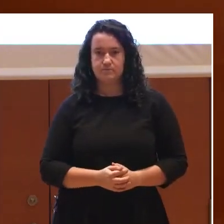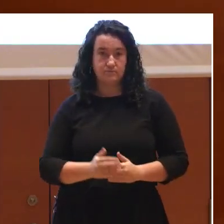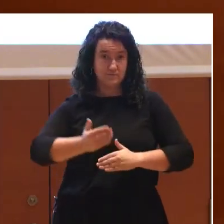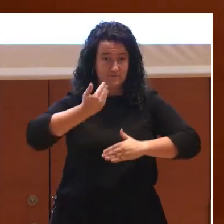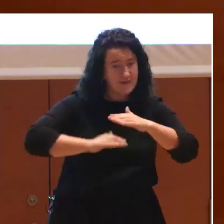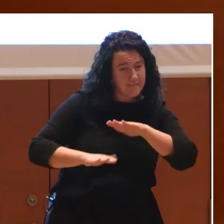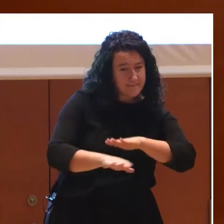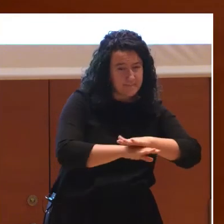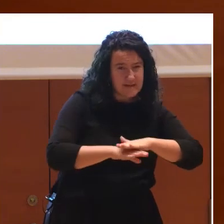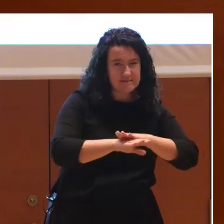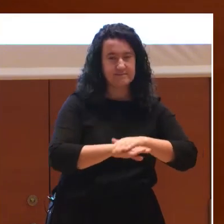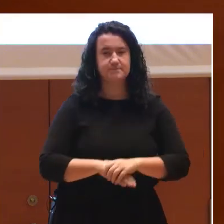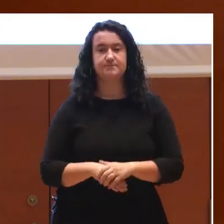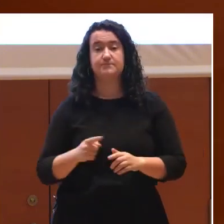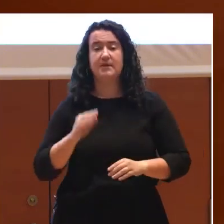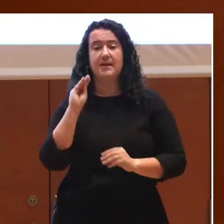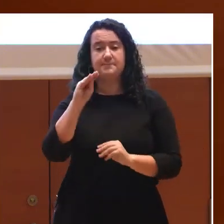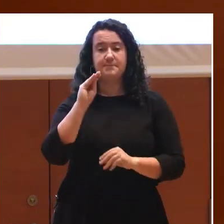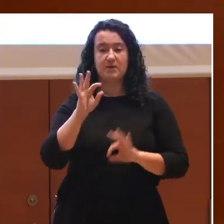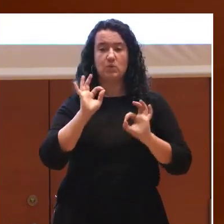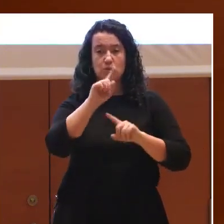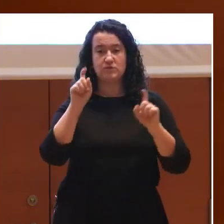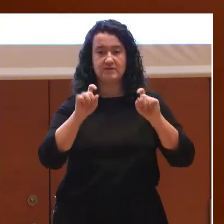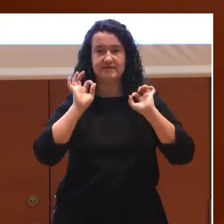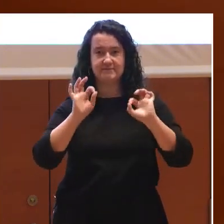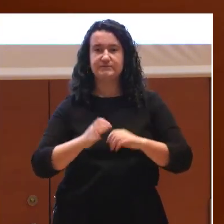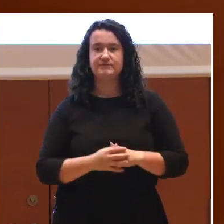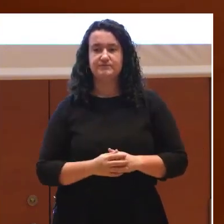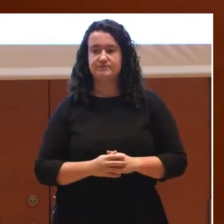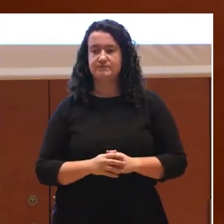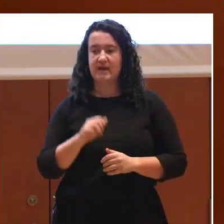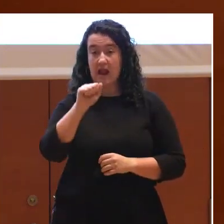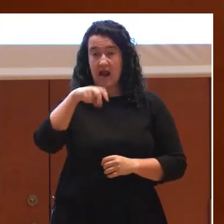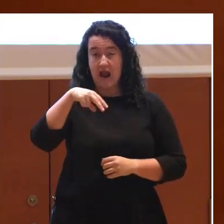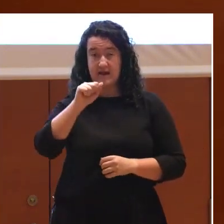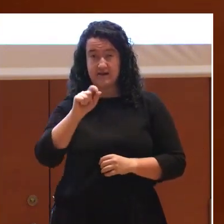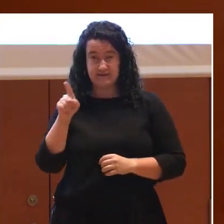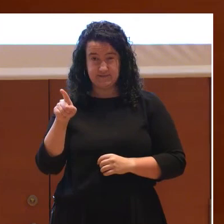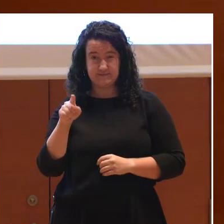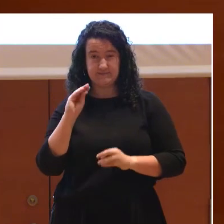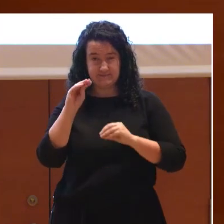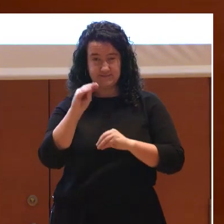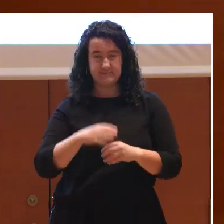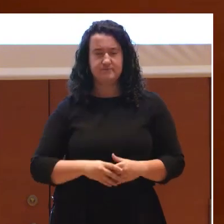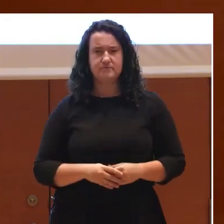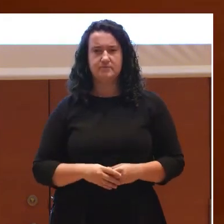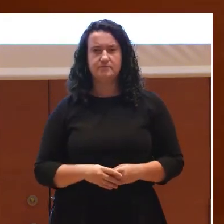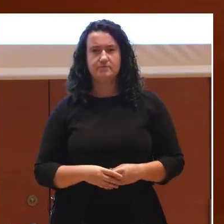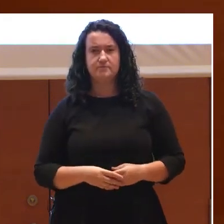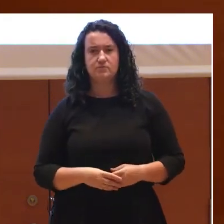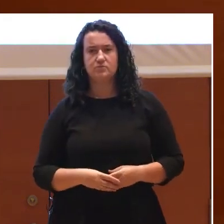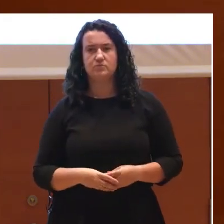Y la pregunta, que es con la que me quedo, es con la que nos hacía Ana y, en efecto, ¿qué tipo de mujer